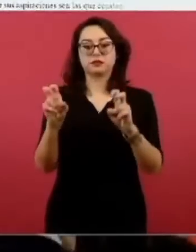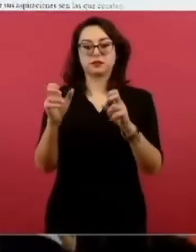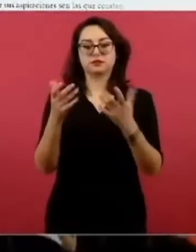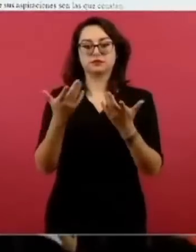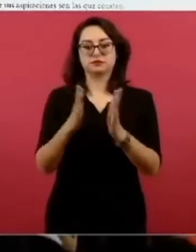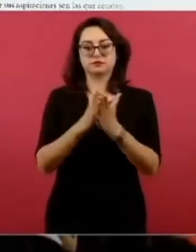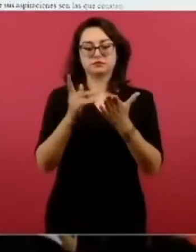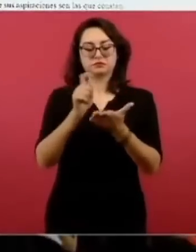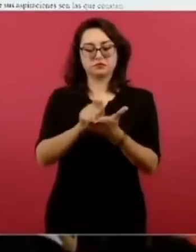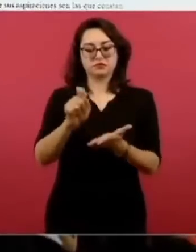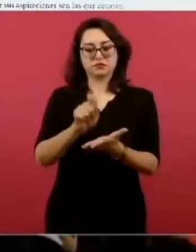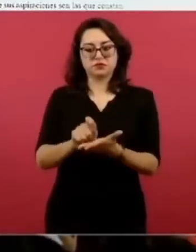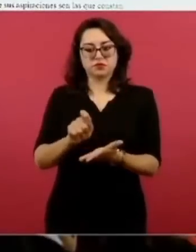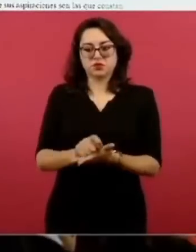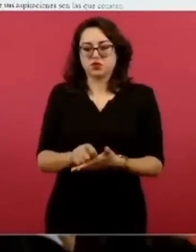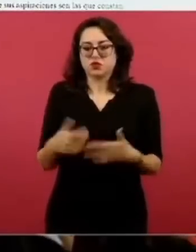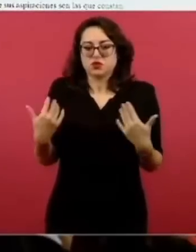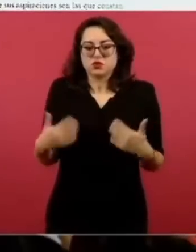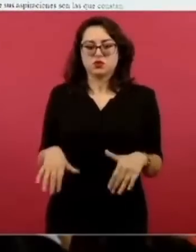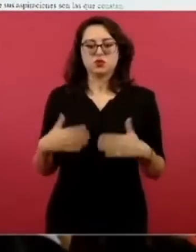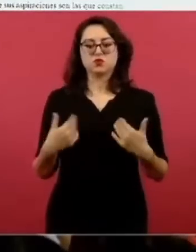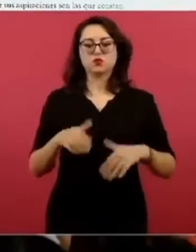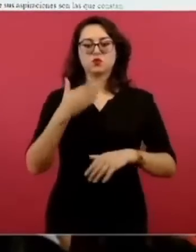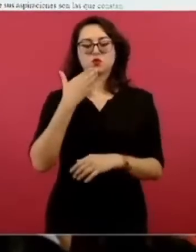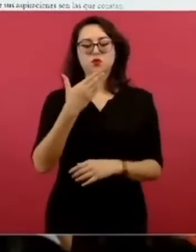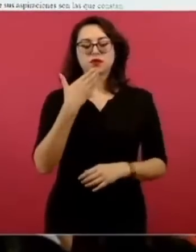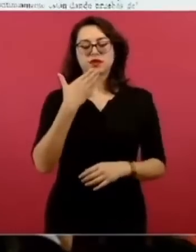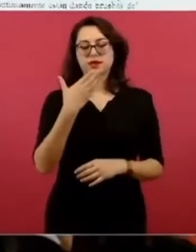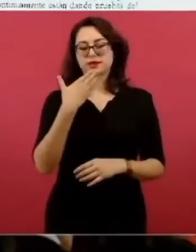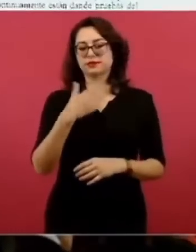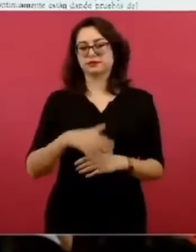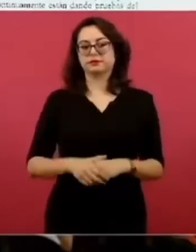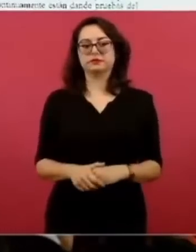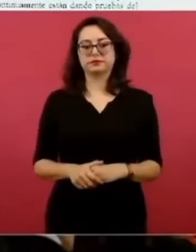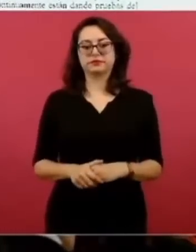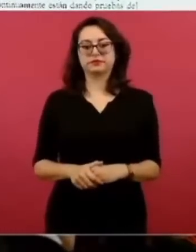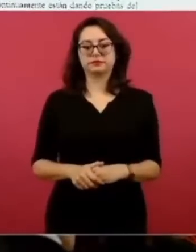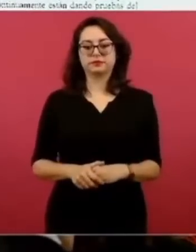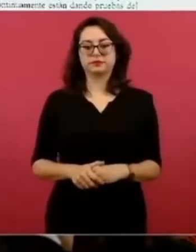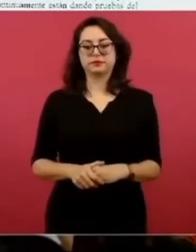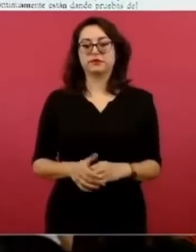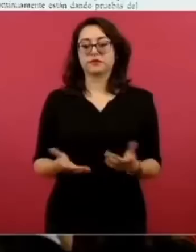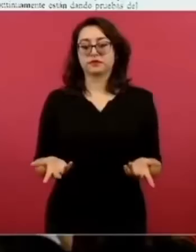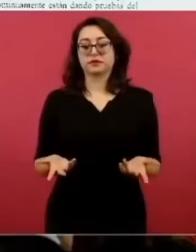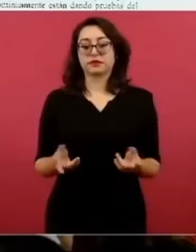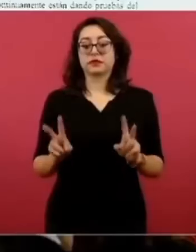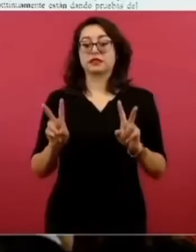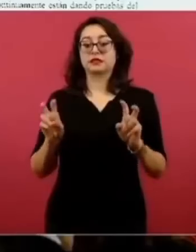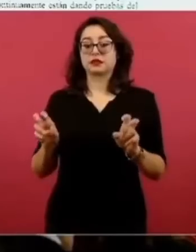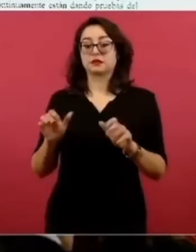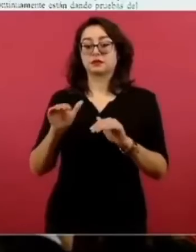Está muy bien escrito, porque aparte de hablar de la dictadura,